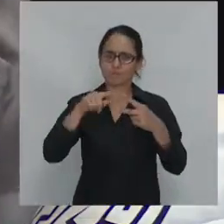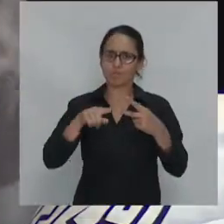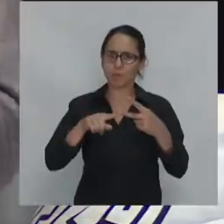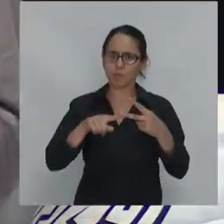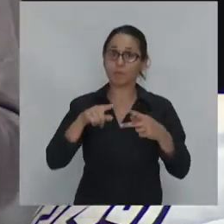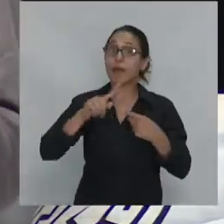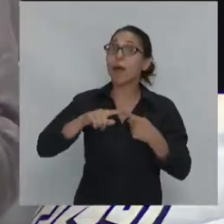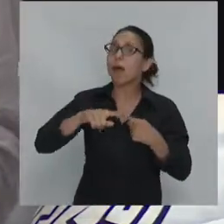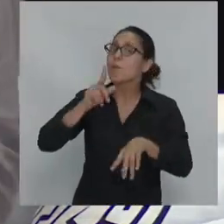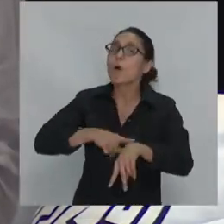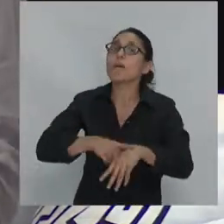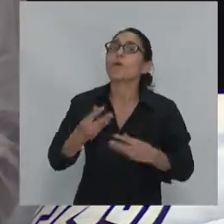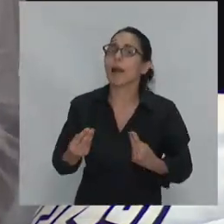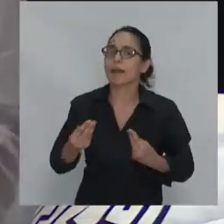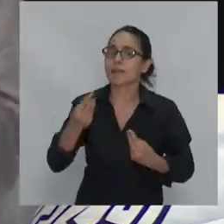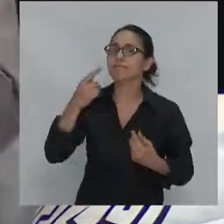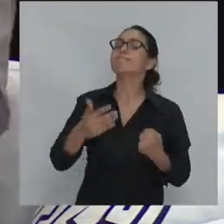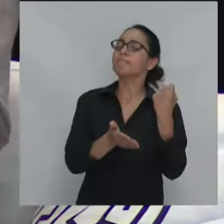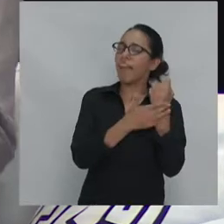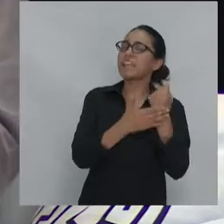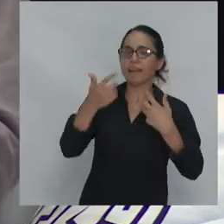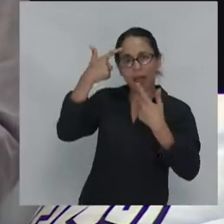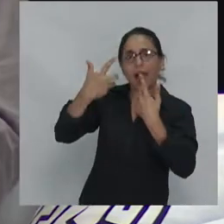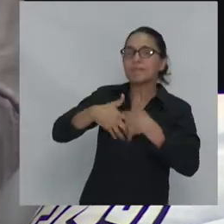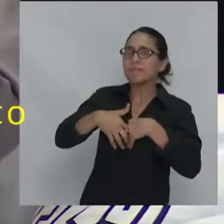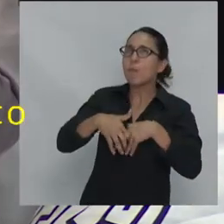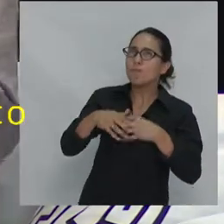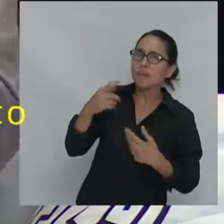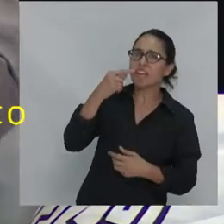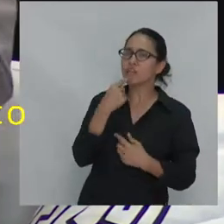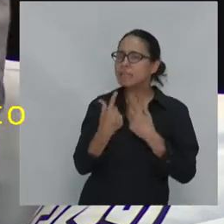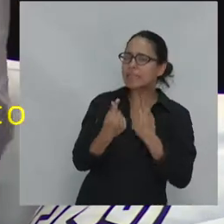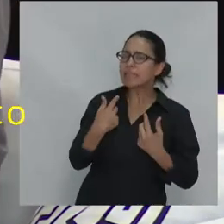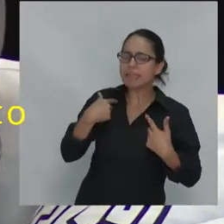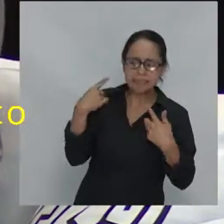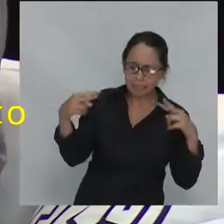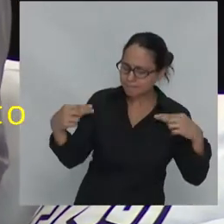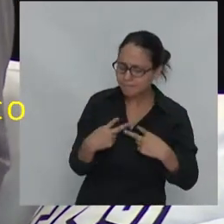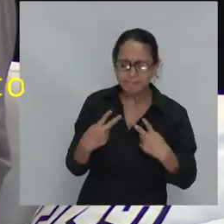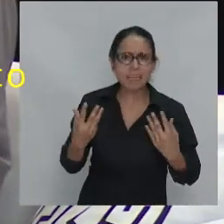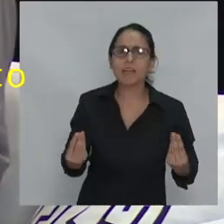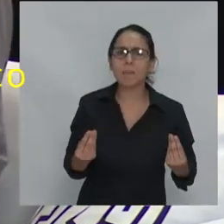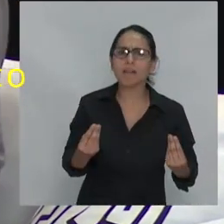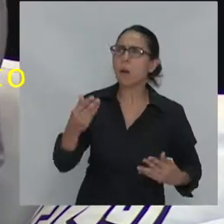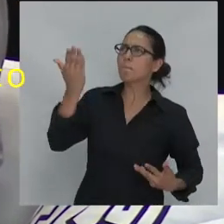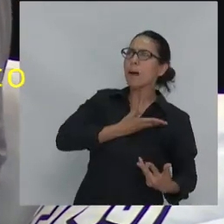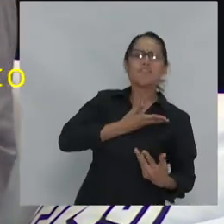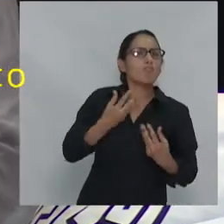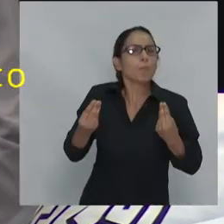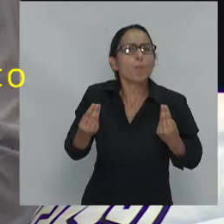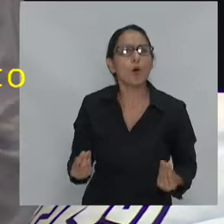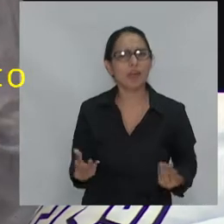autocrítica como fuimos derrotados por qué